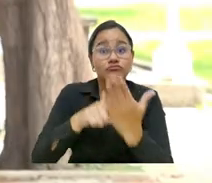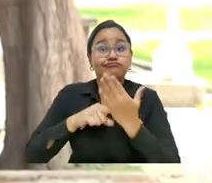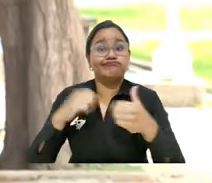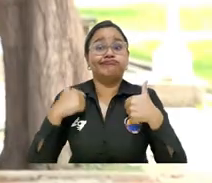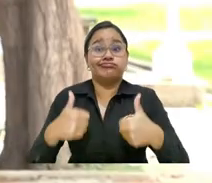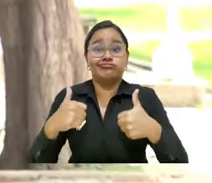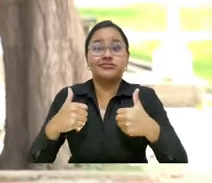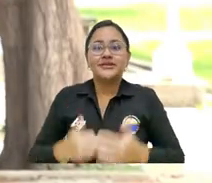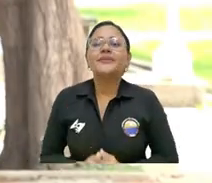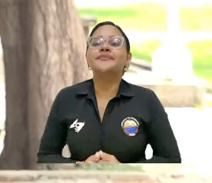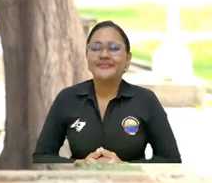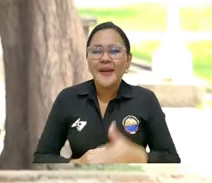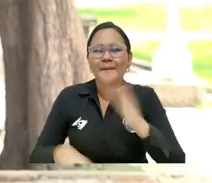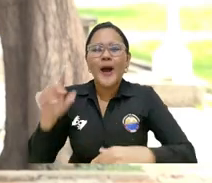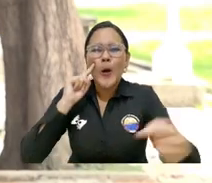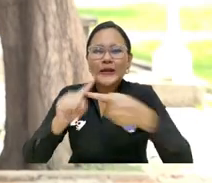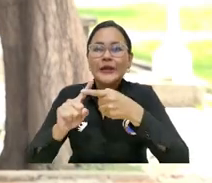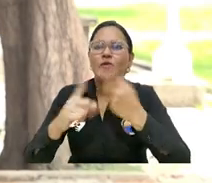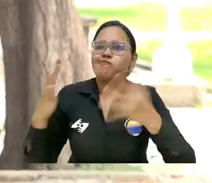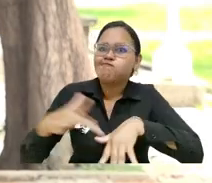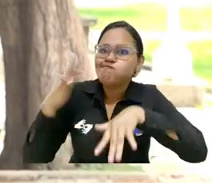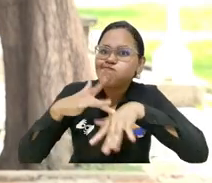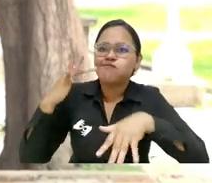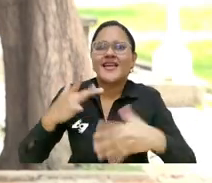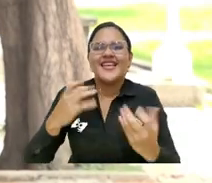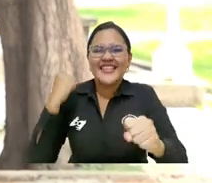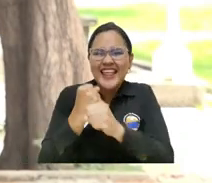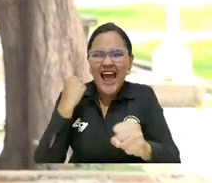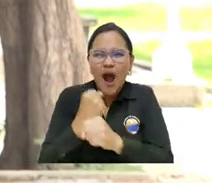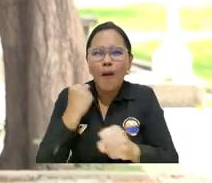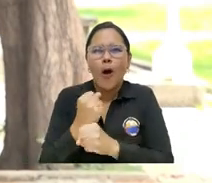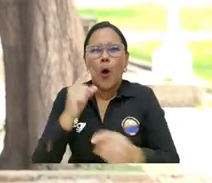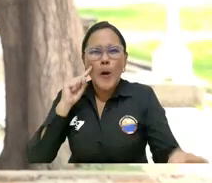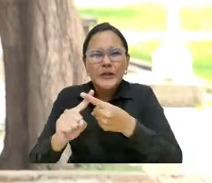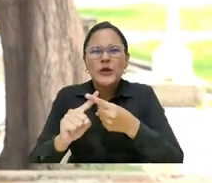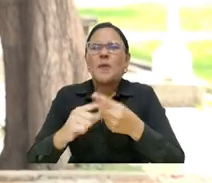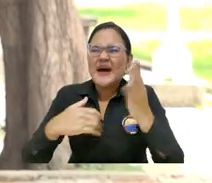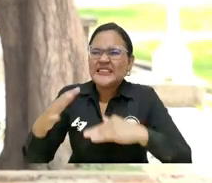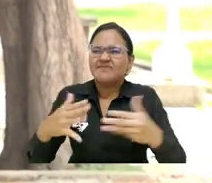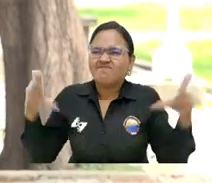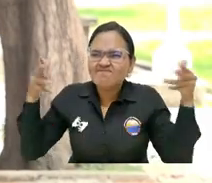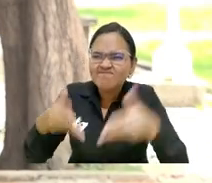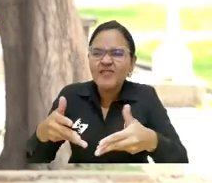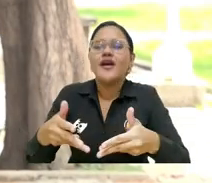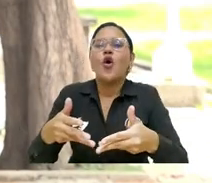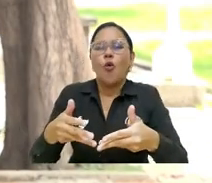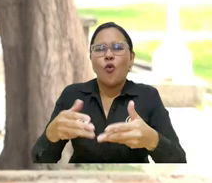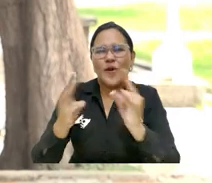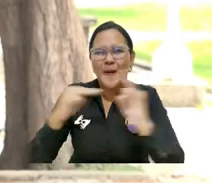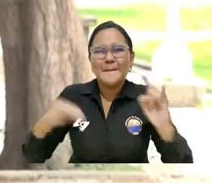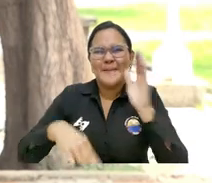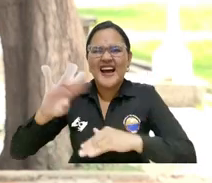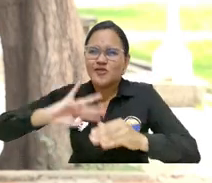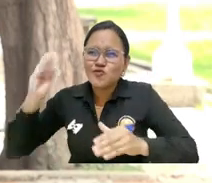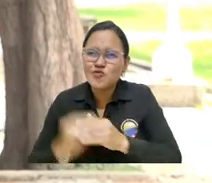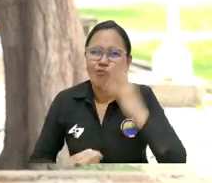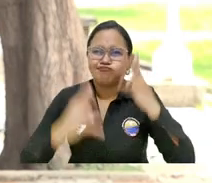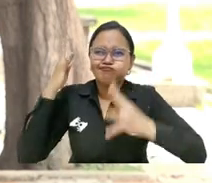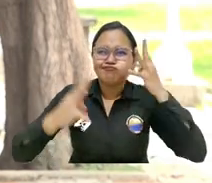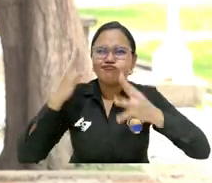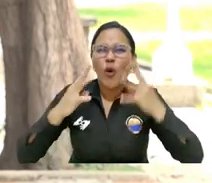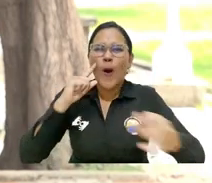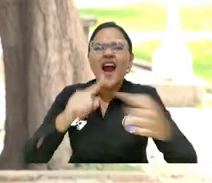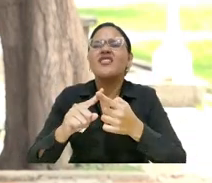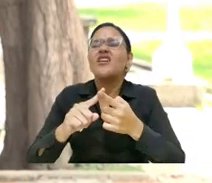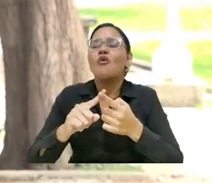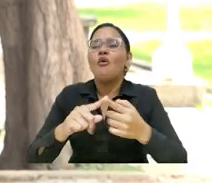Es un hecho que motiva a seguir esa línea de trabajo, a seguir construyendo una universidad cada vez más incluyente y cada vez